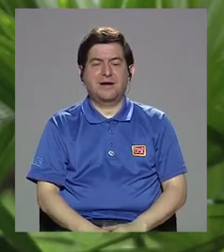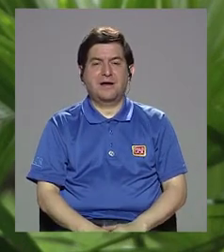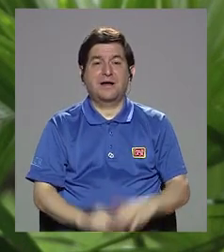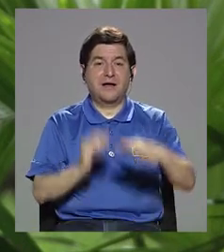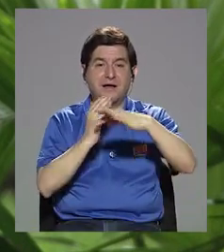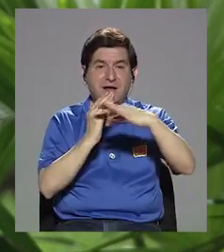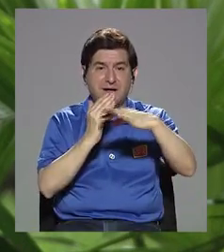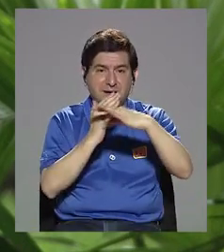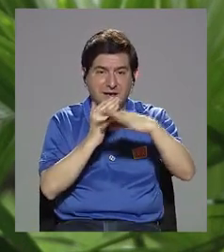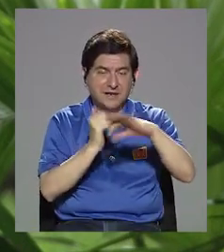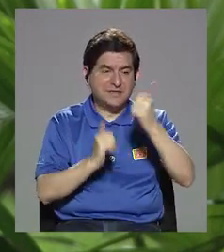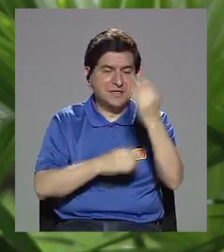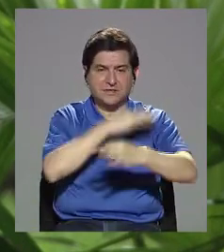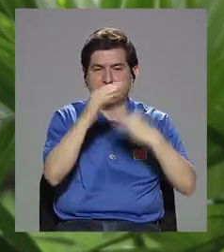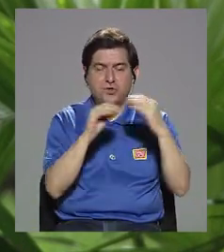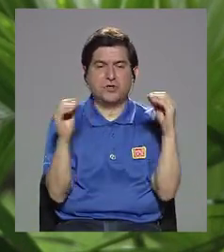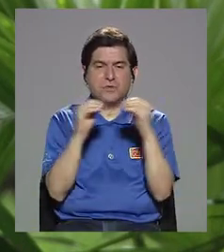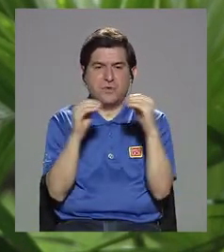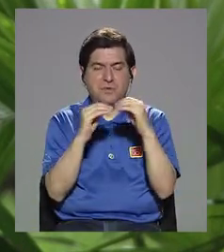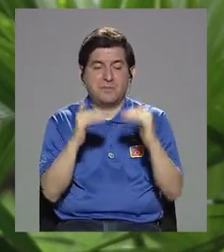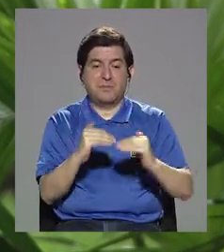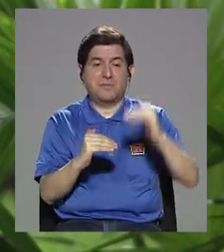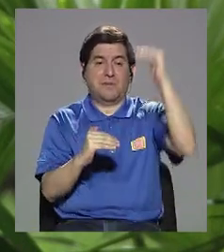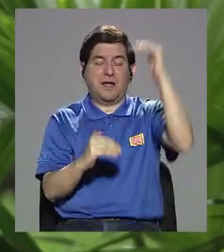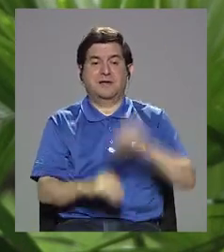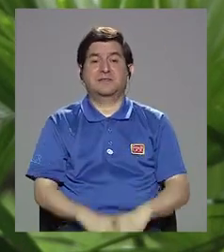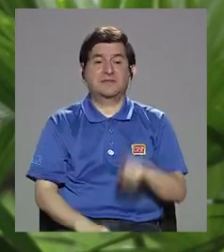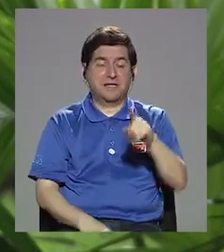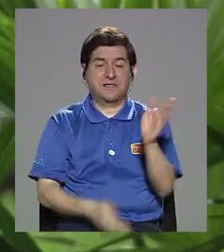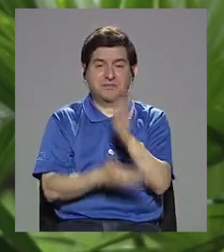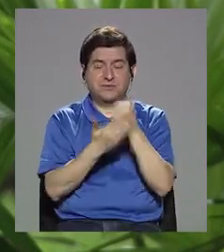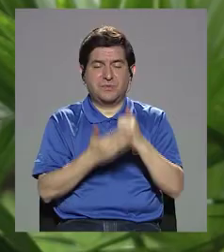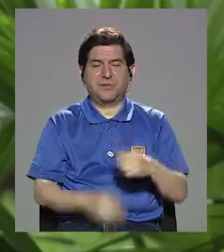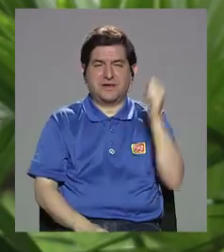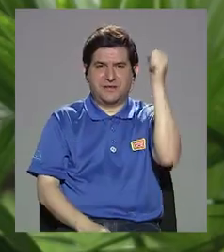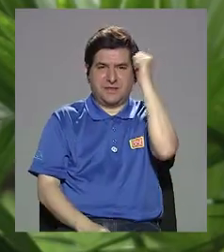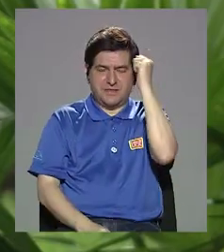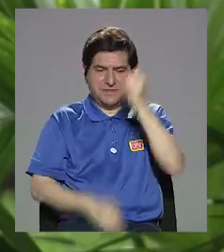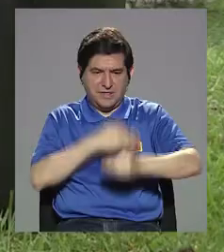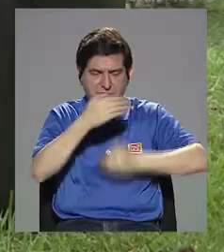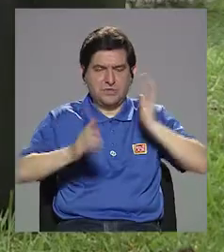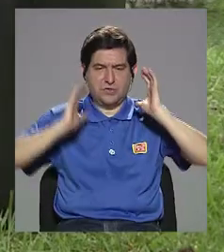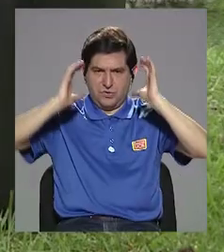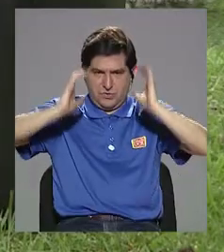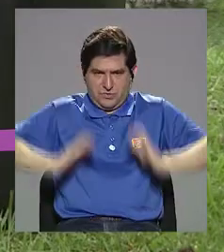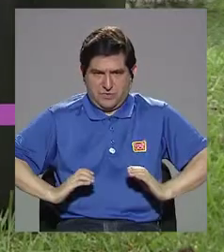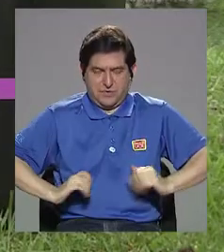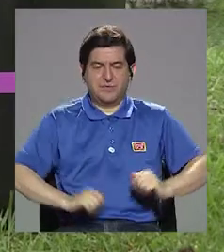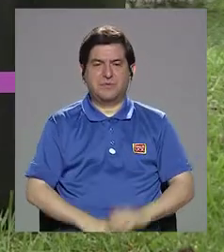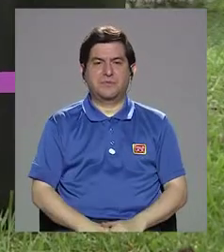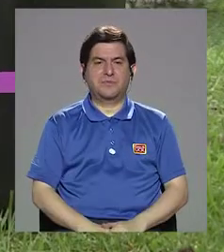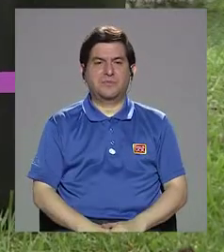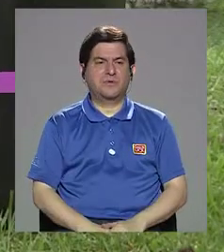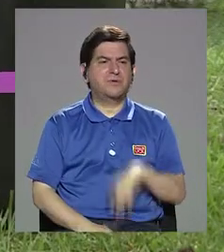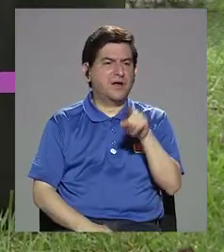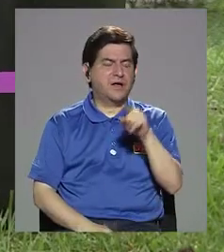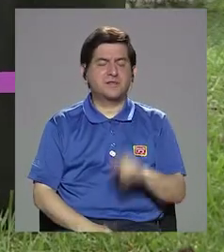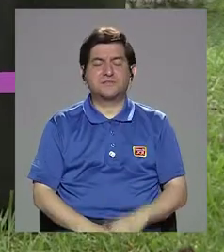altos y todos estos componentes son parte del síndrome metabólico. El síndrome metabólico